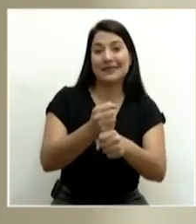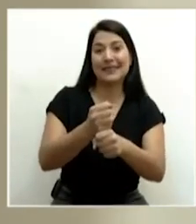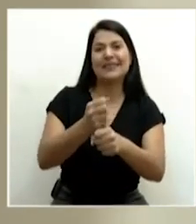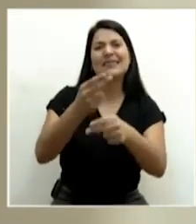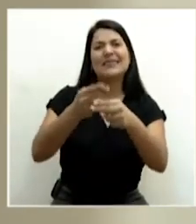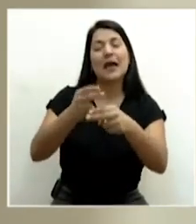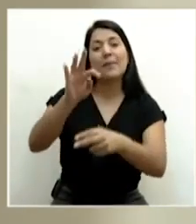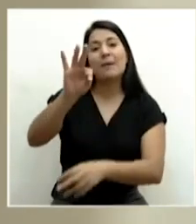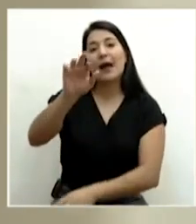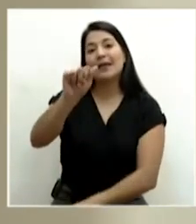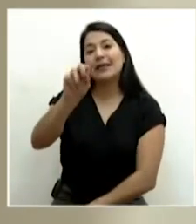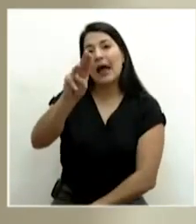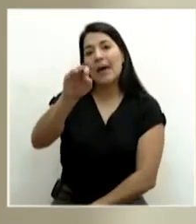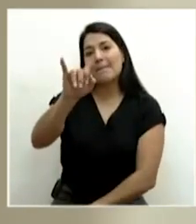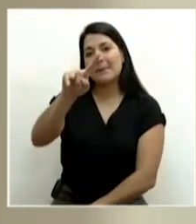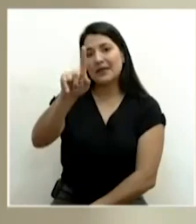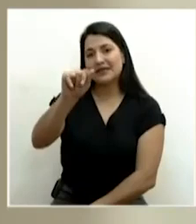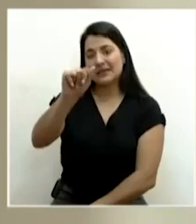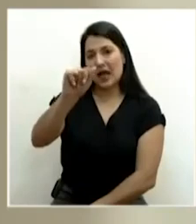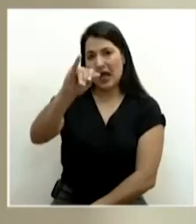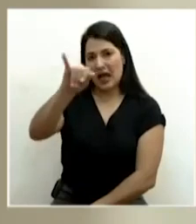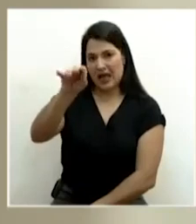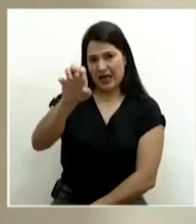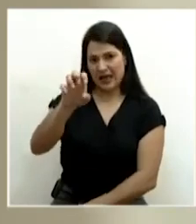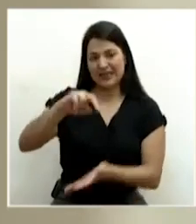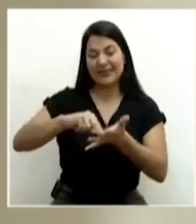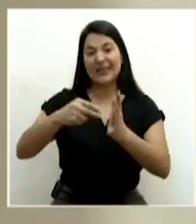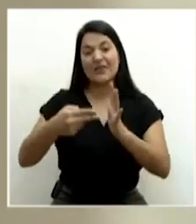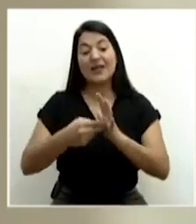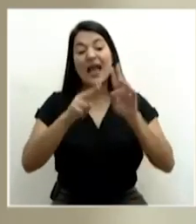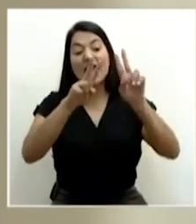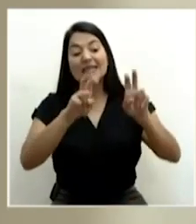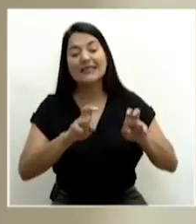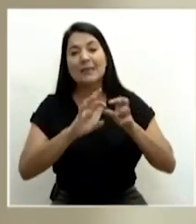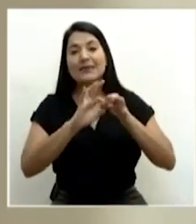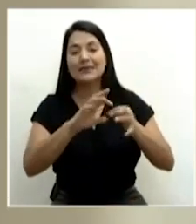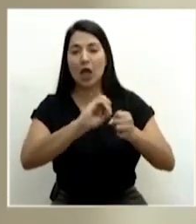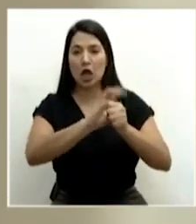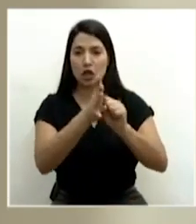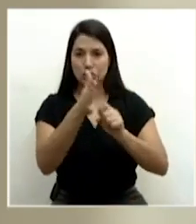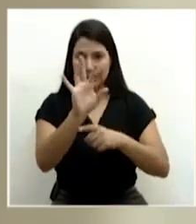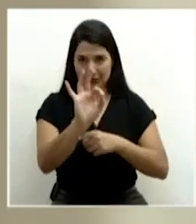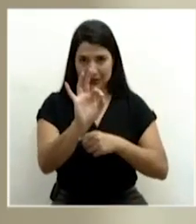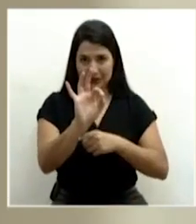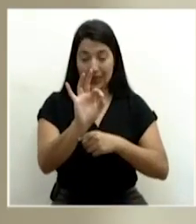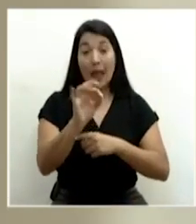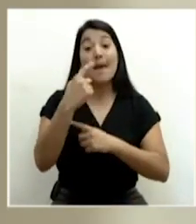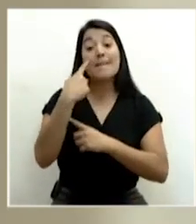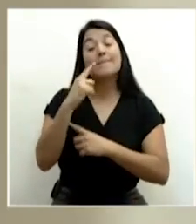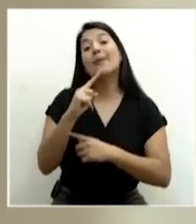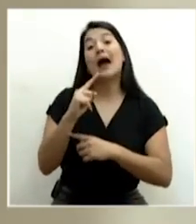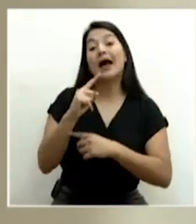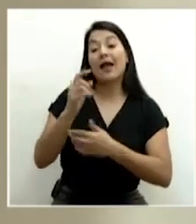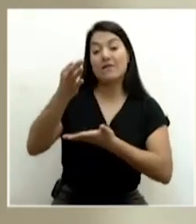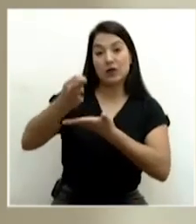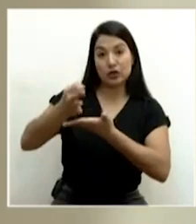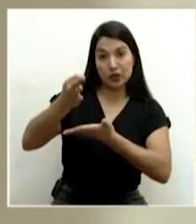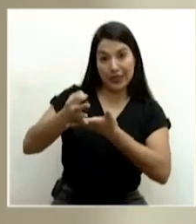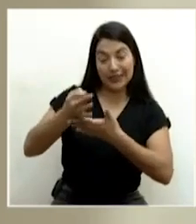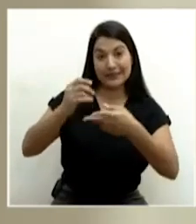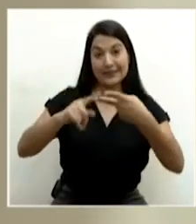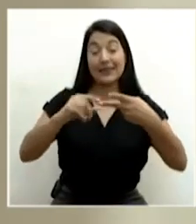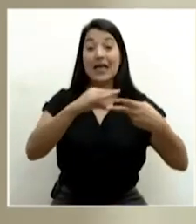de diagnóstico por COVID-19 en puntos de ingreso al país y en zonas